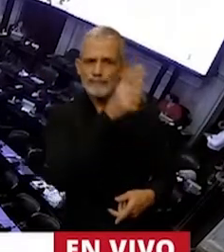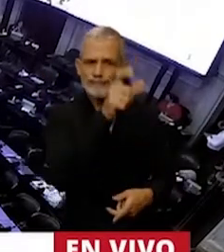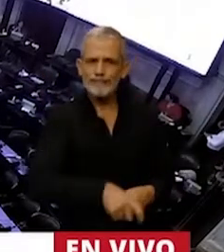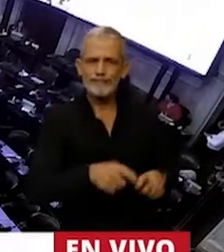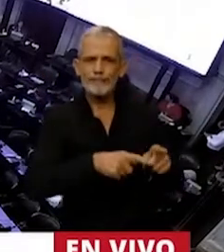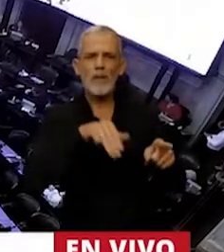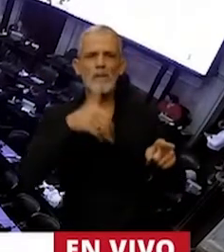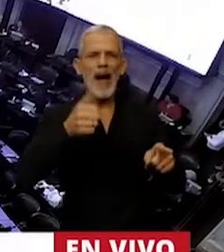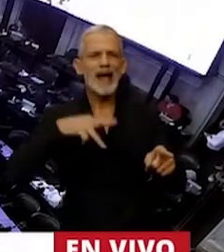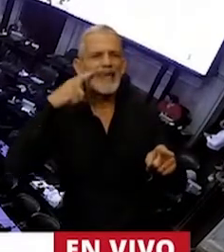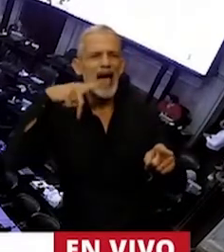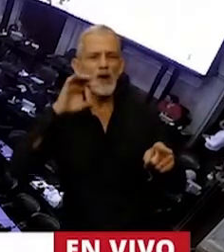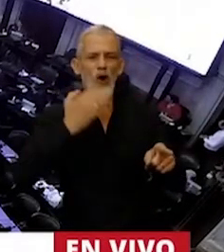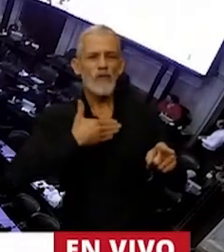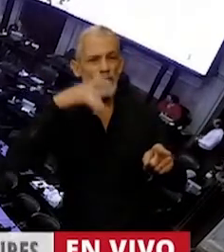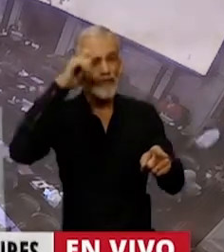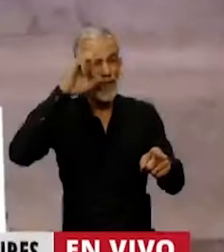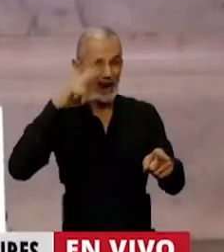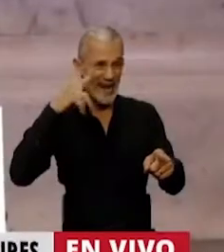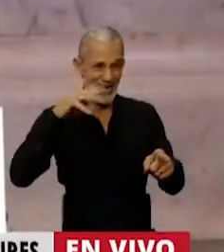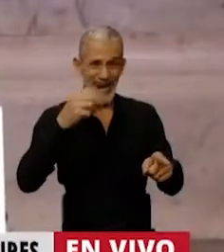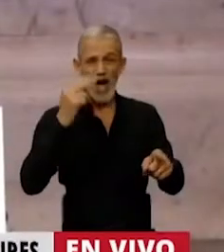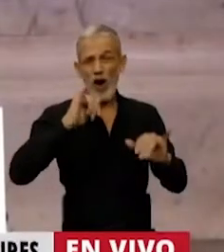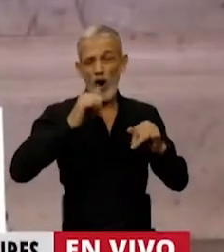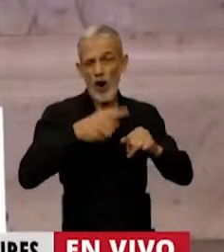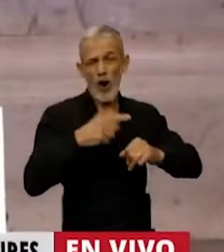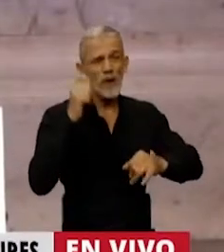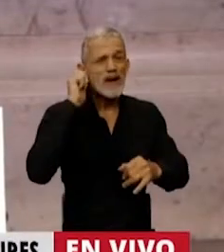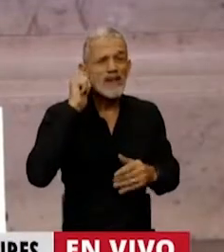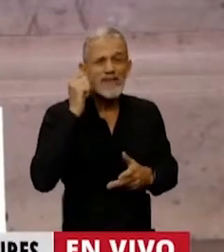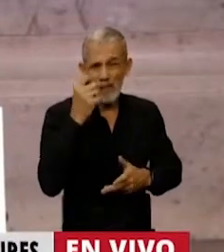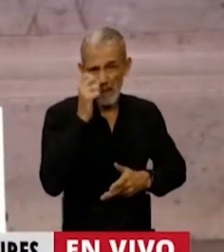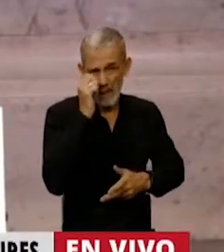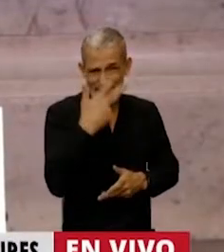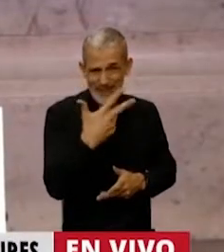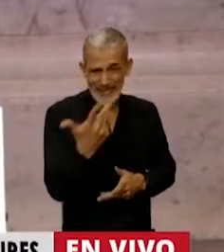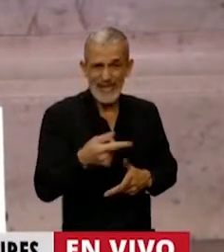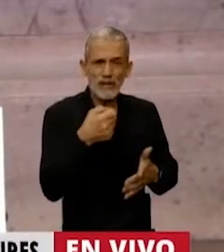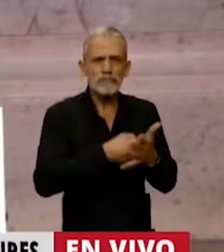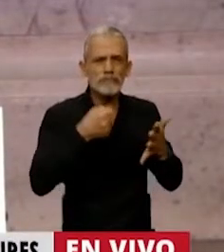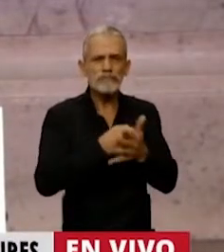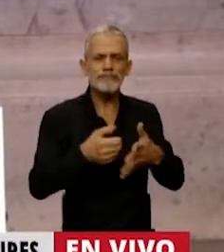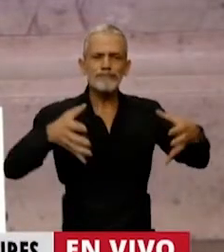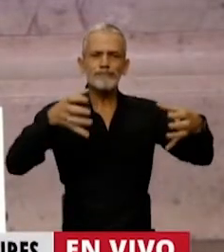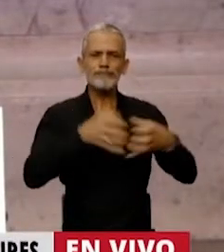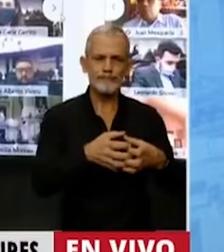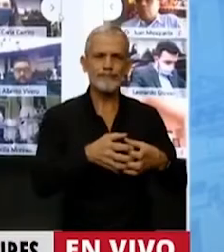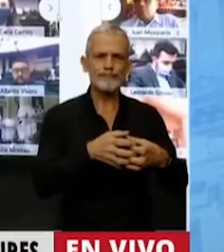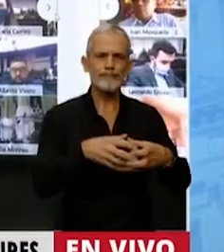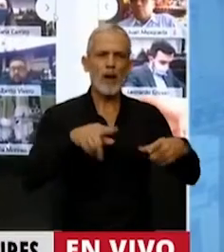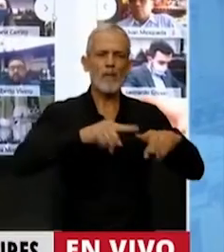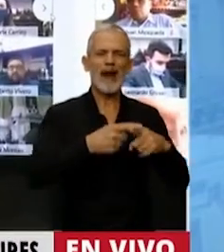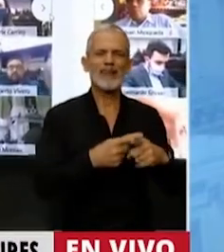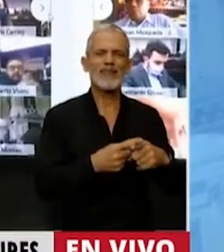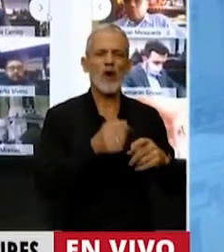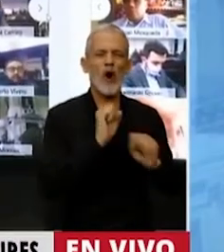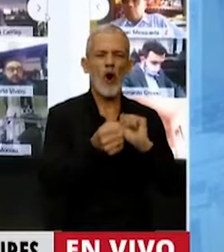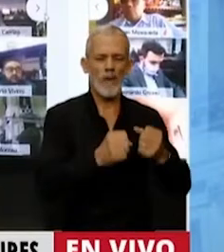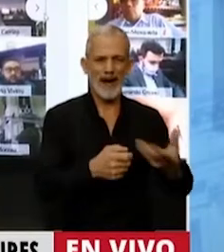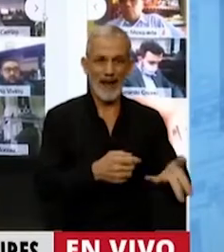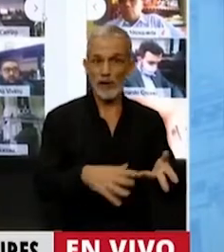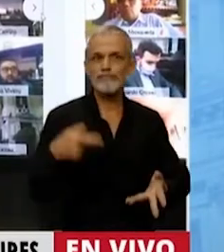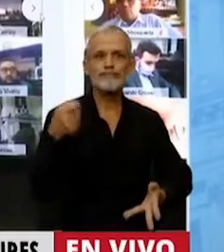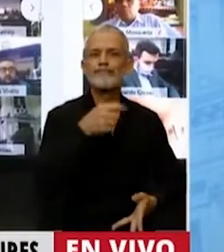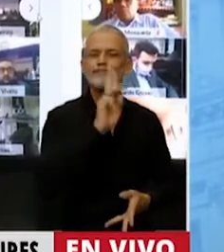de Mariano Ferreira, un joven militante, 23 años, militante del Partido Obrero, que fue